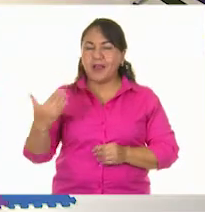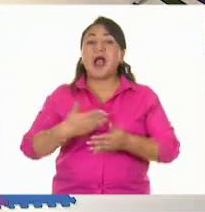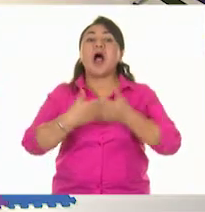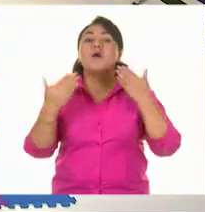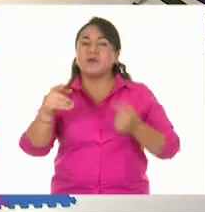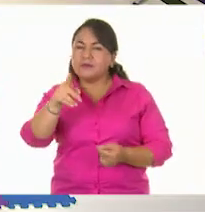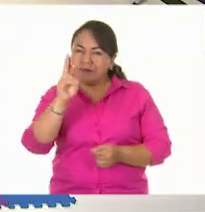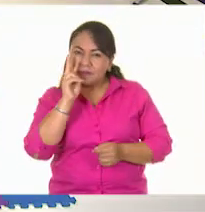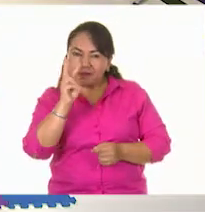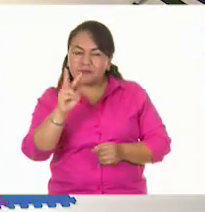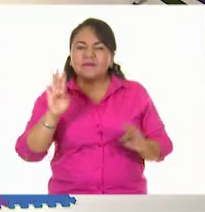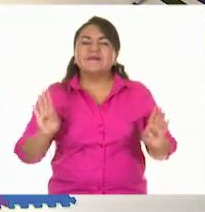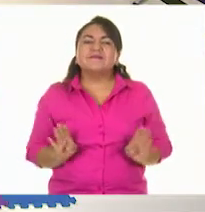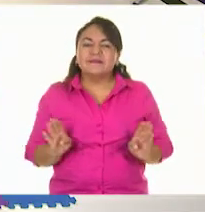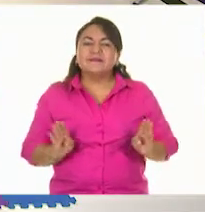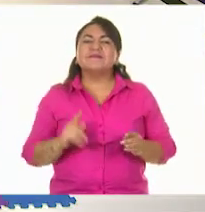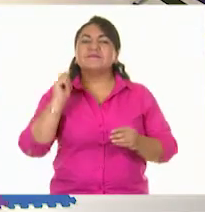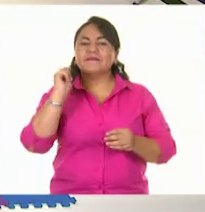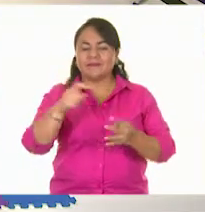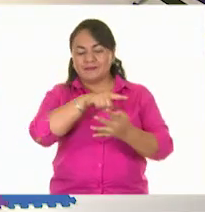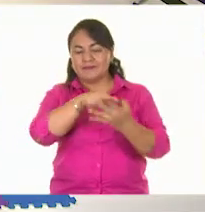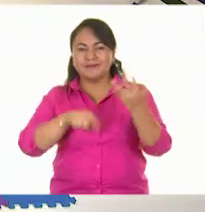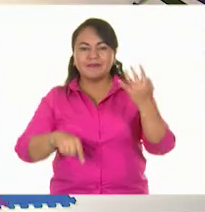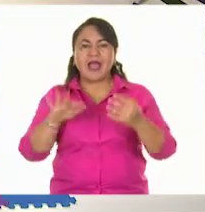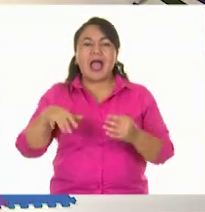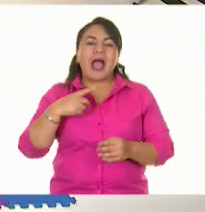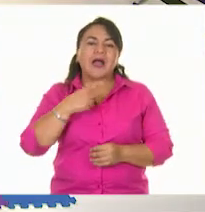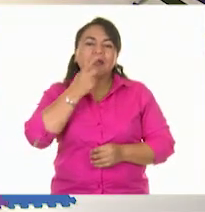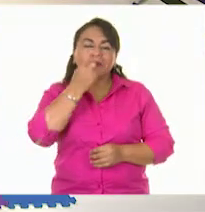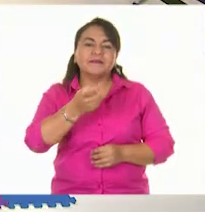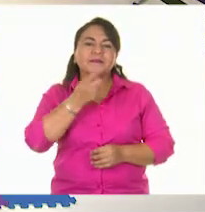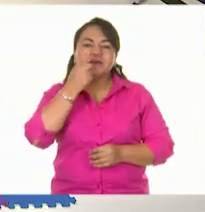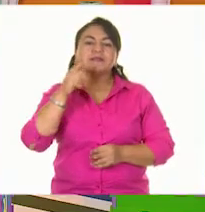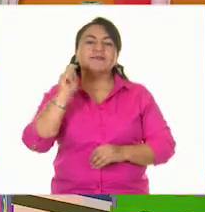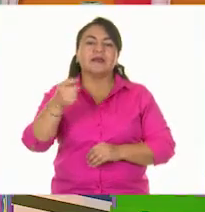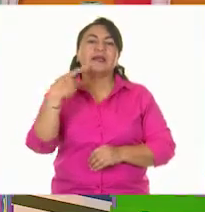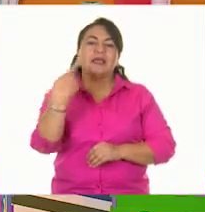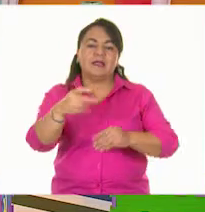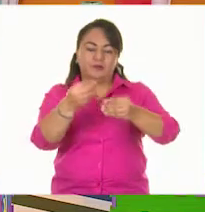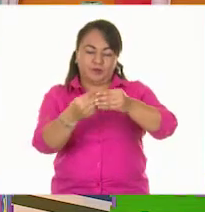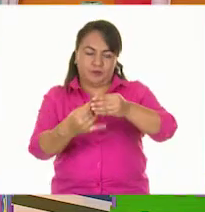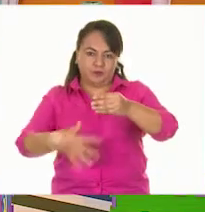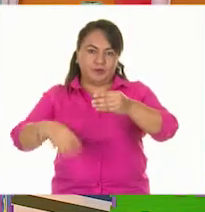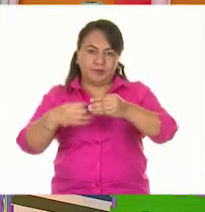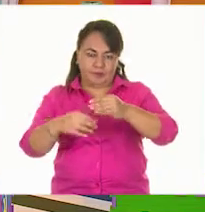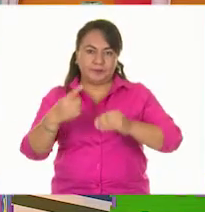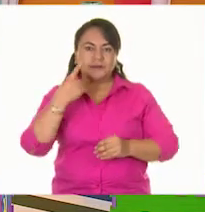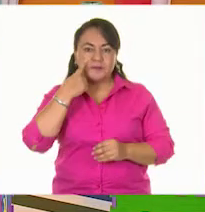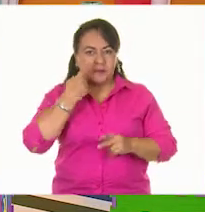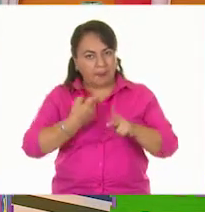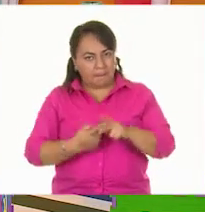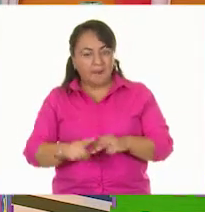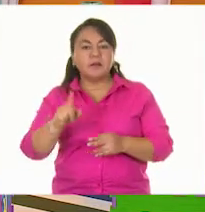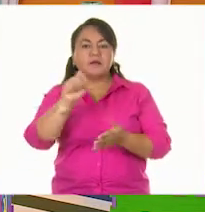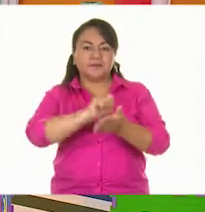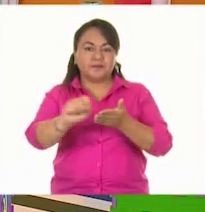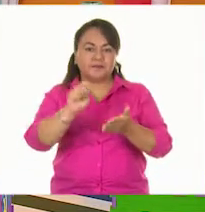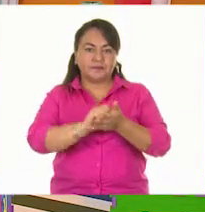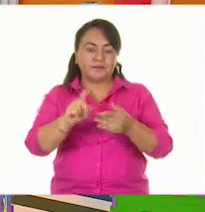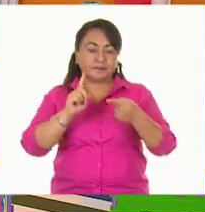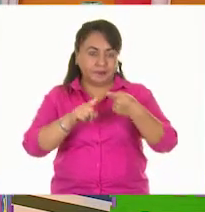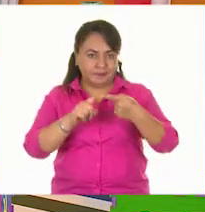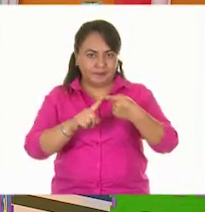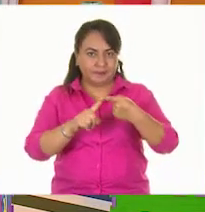ayudan a escribir algunas características de las que ya hemos visto sobre los líquidos? Vamos a ver. Empiecen a escribir la primera